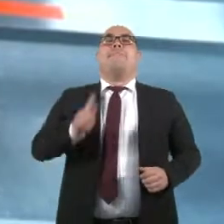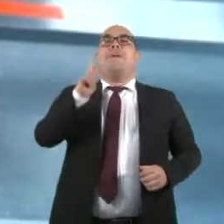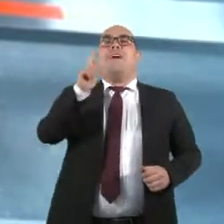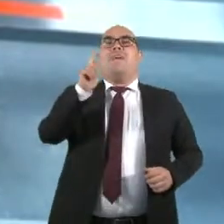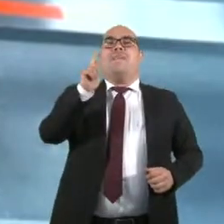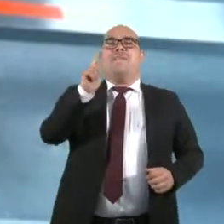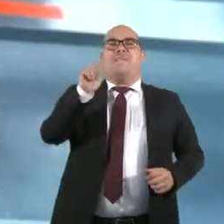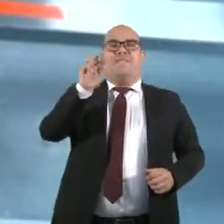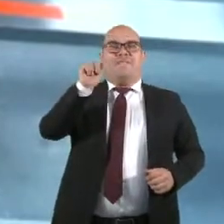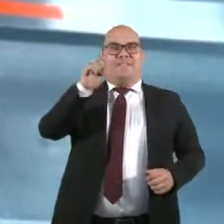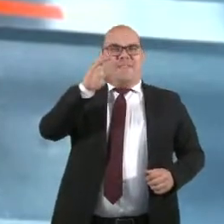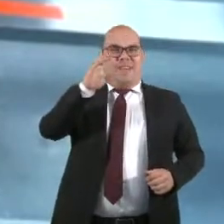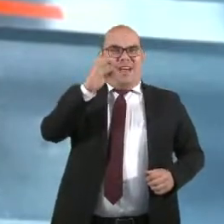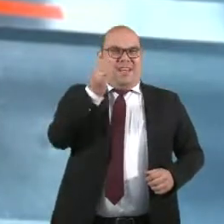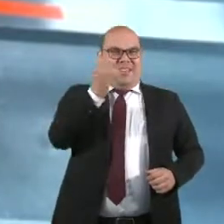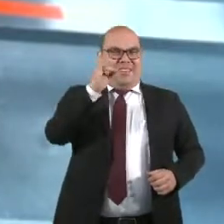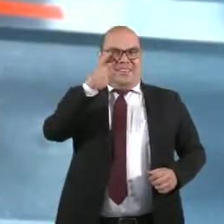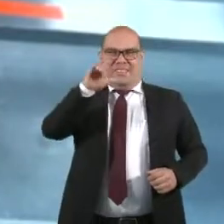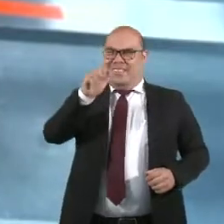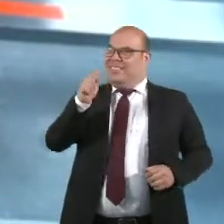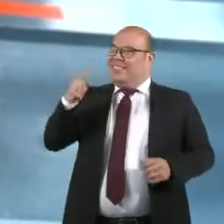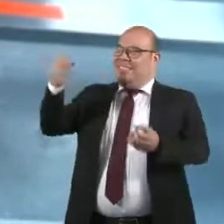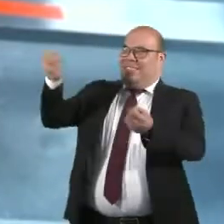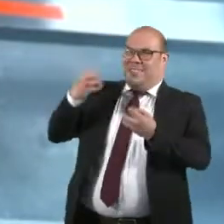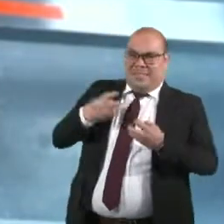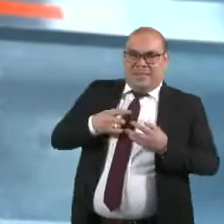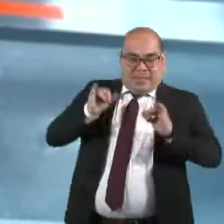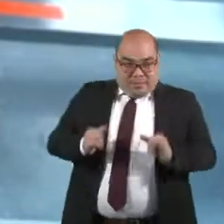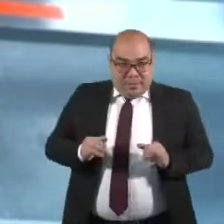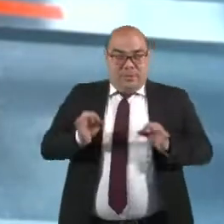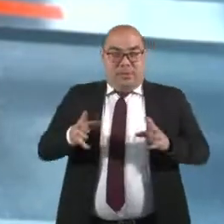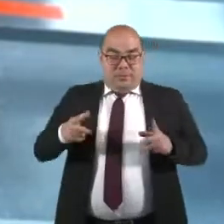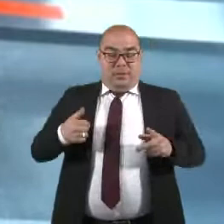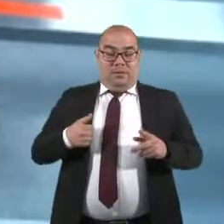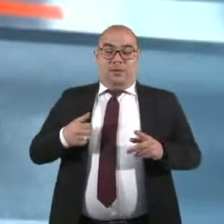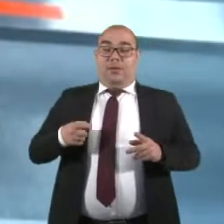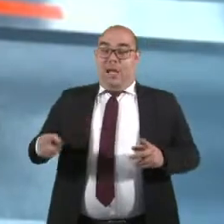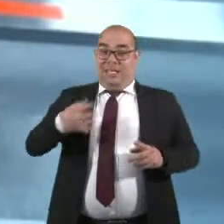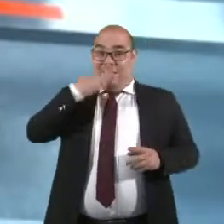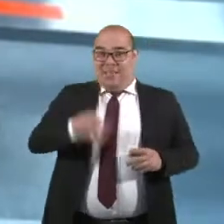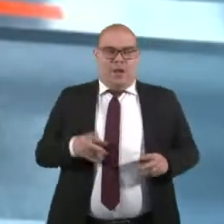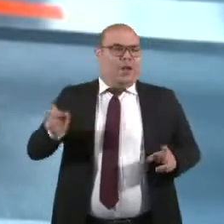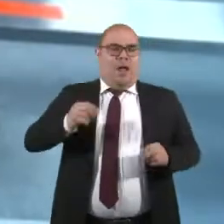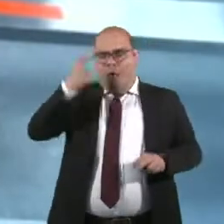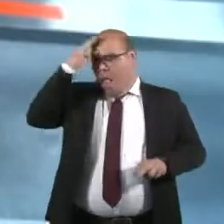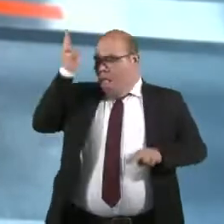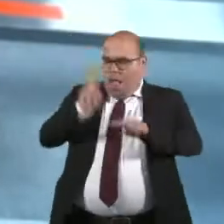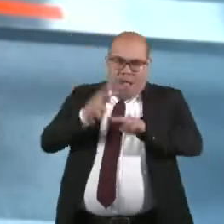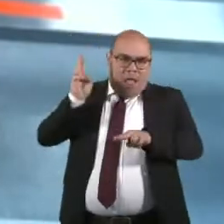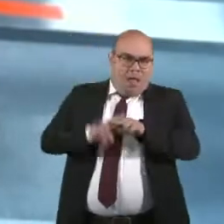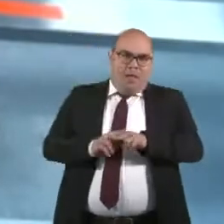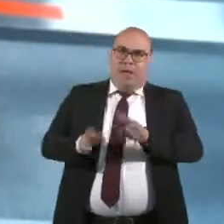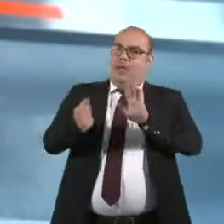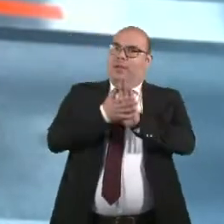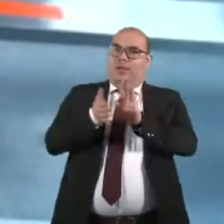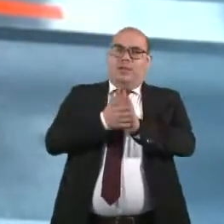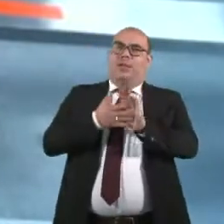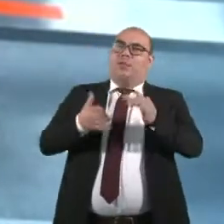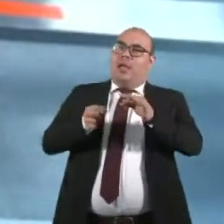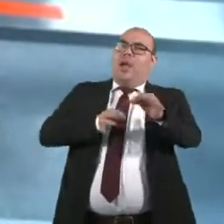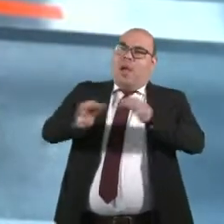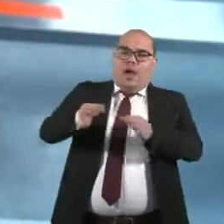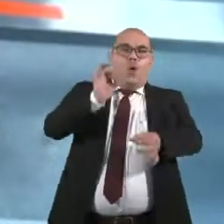no vendió franquicias. No es cierto. Ese es otro mito. Y se ha aprobado en Justicia y Paz.